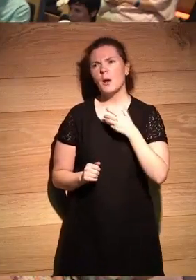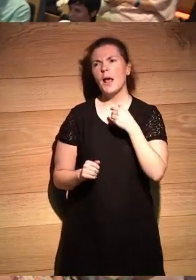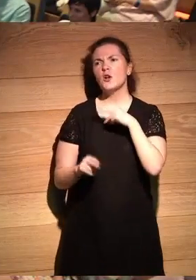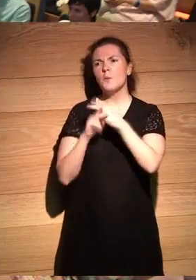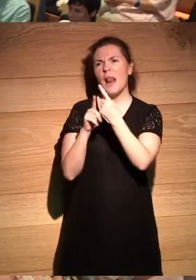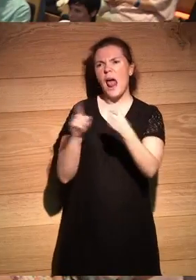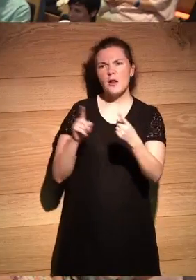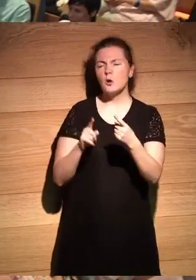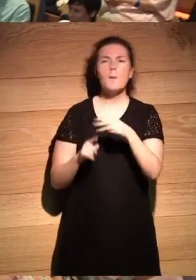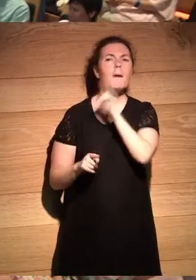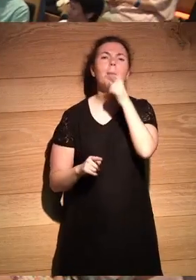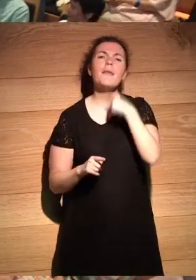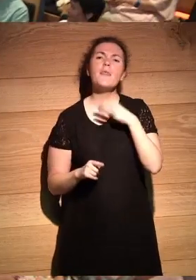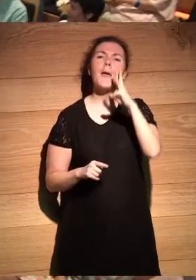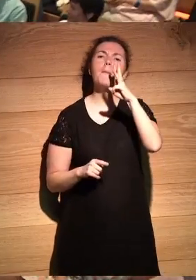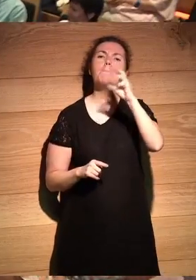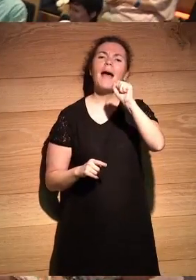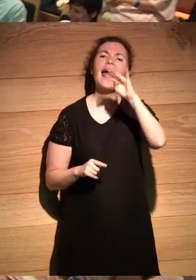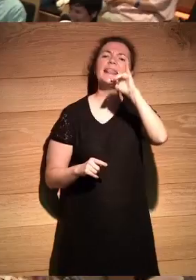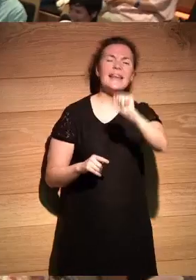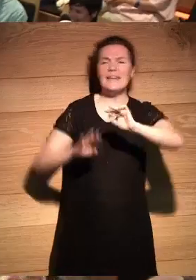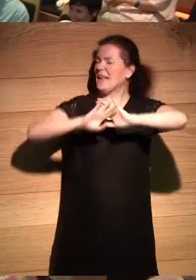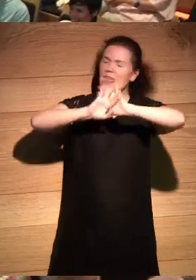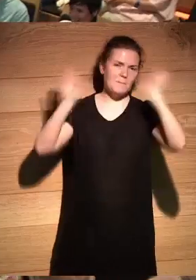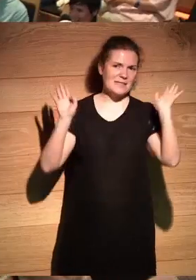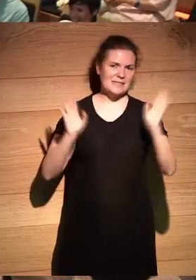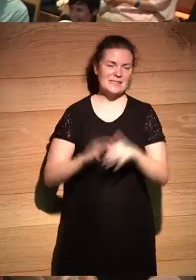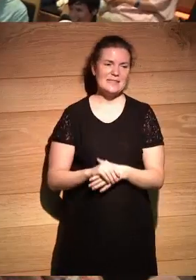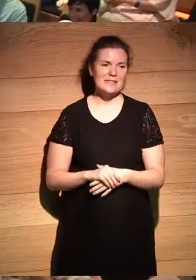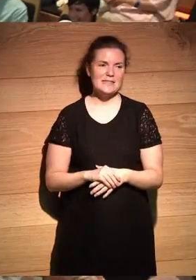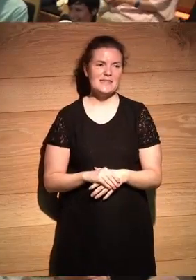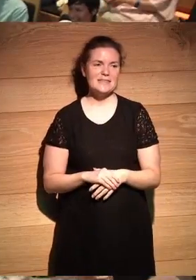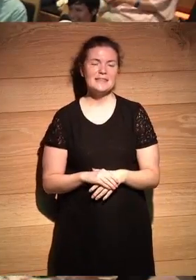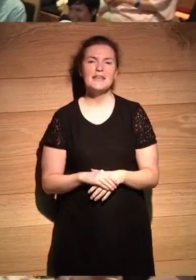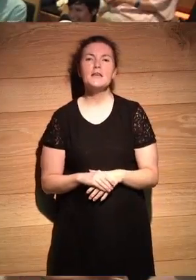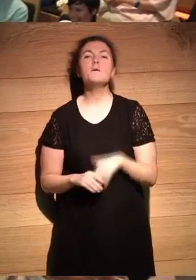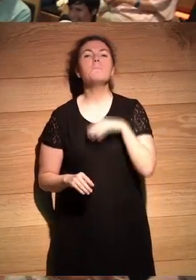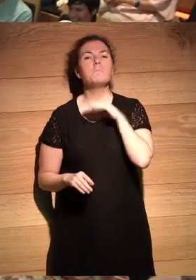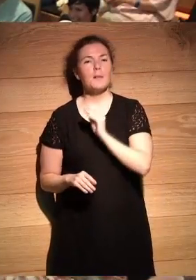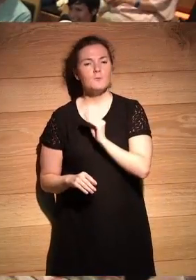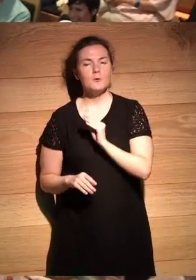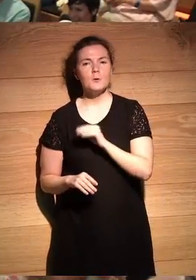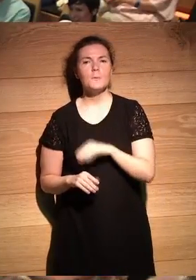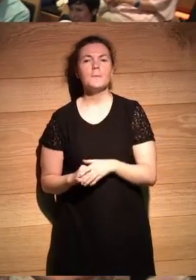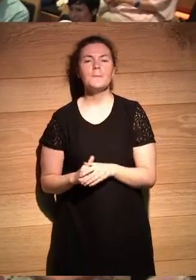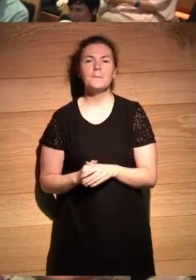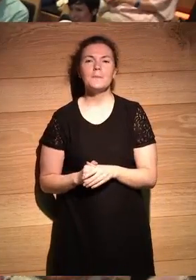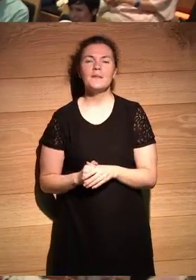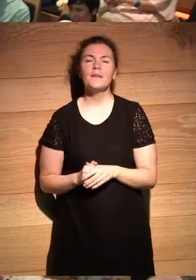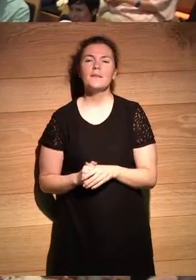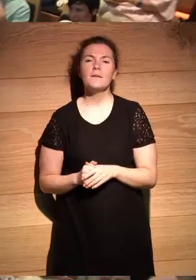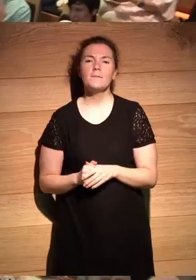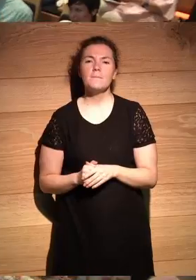solo Patricia me dice mi mamá seria cuando se pone seria una pregunta para ti no, no estoy bromeando